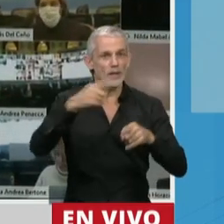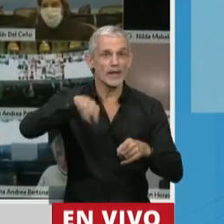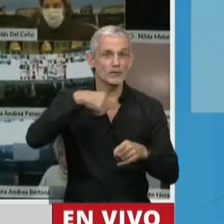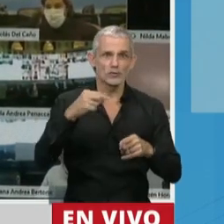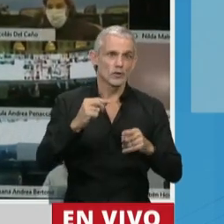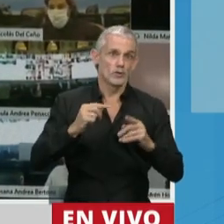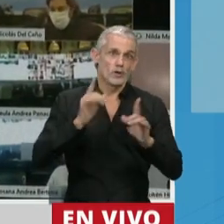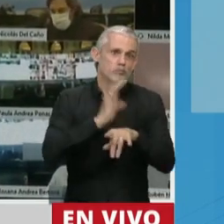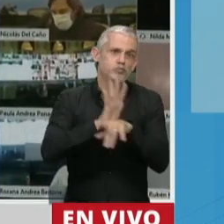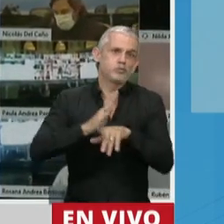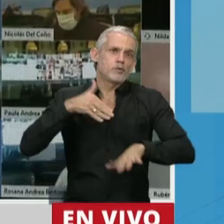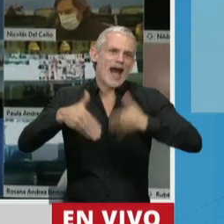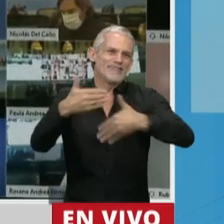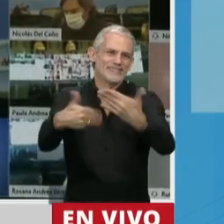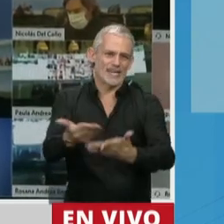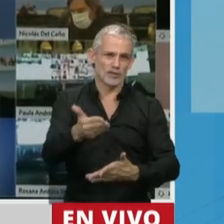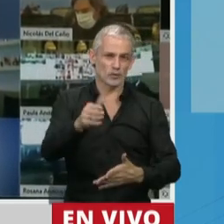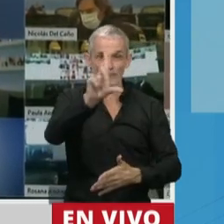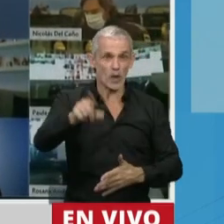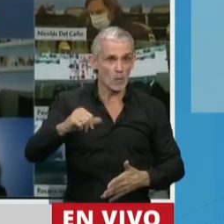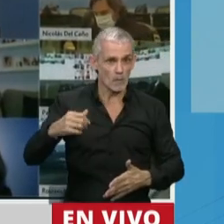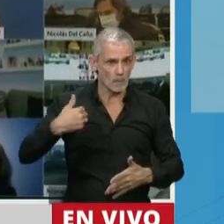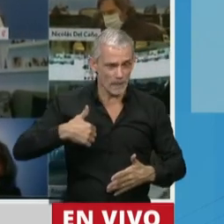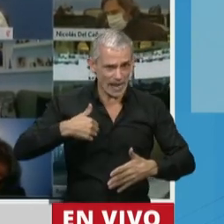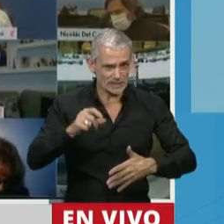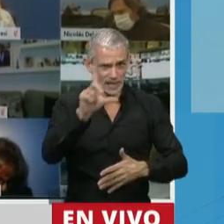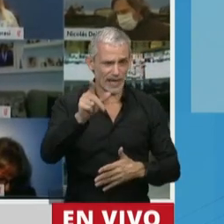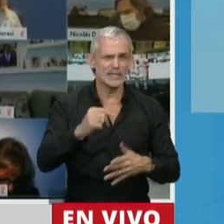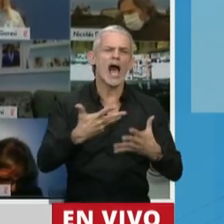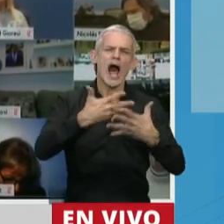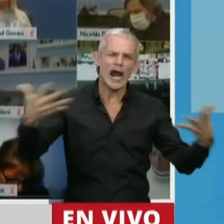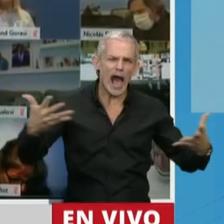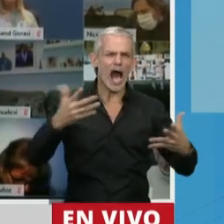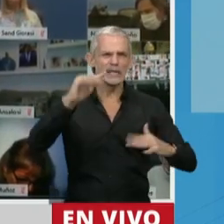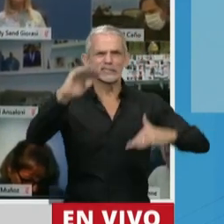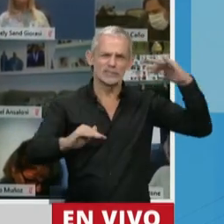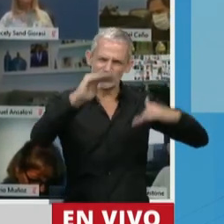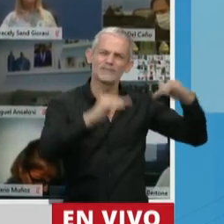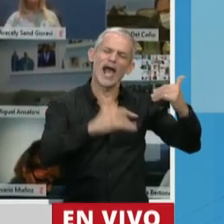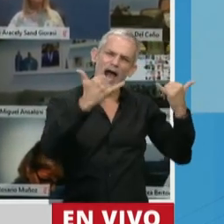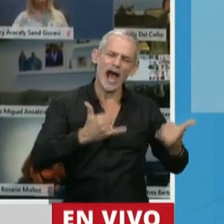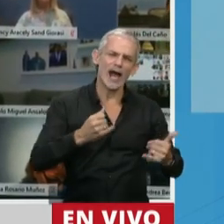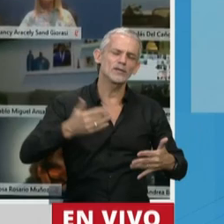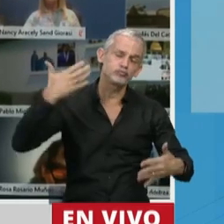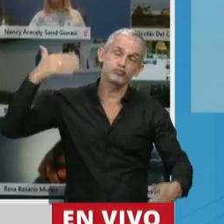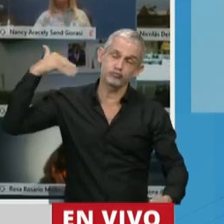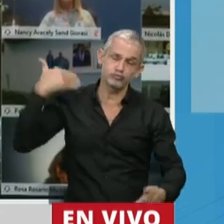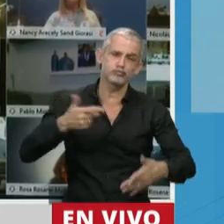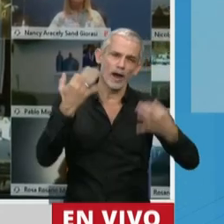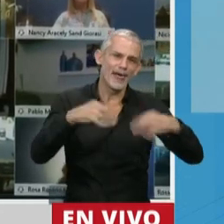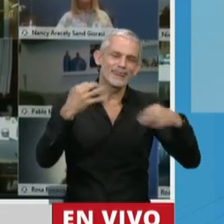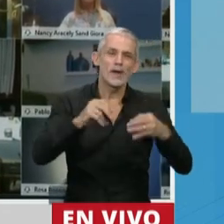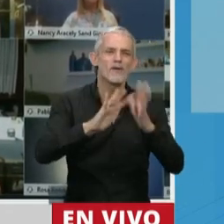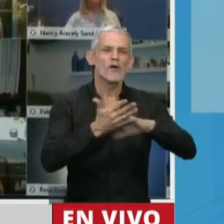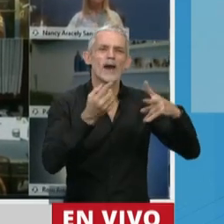al día. En un país grande, complejo, desigual, como es la Argentina, hace tiempo que deberíamos tener